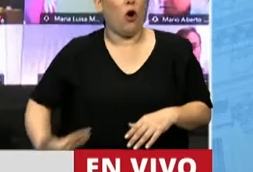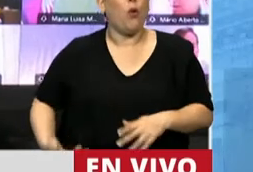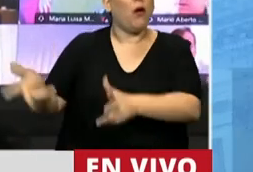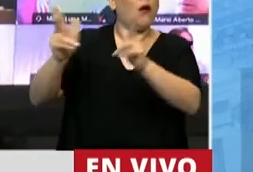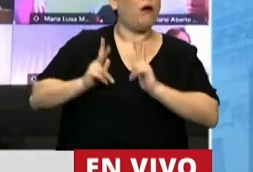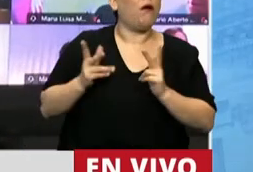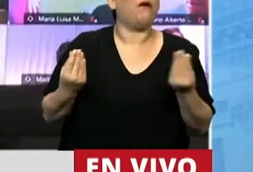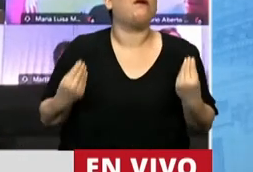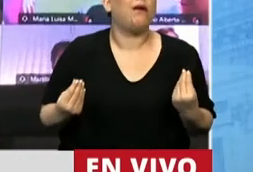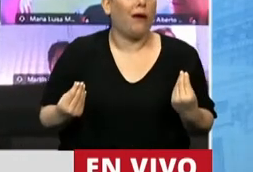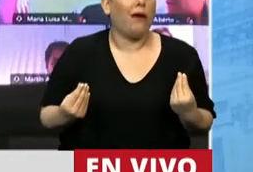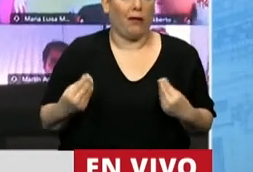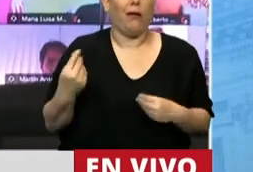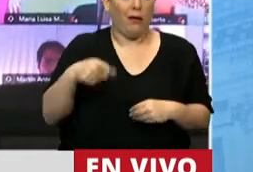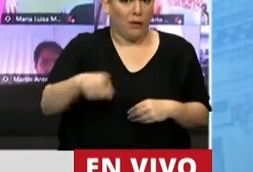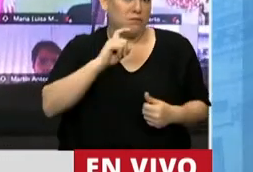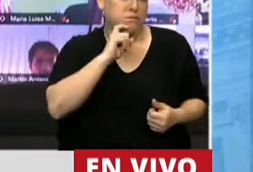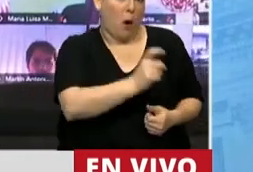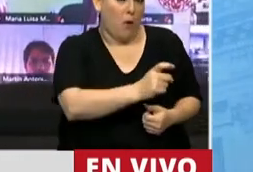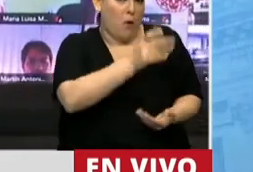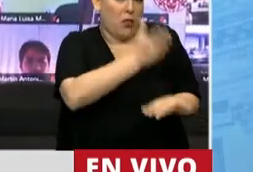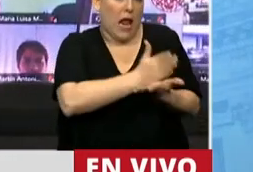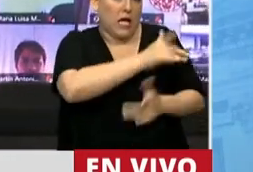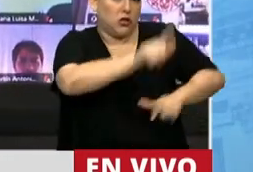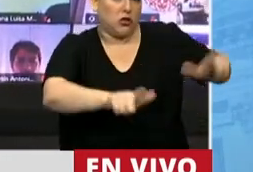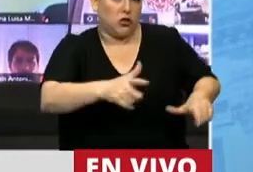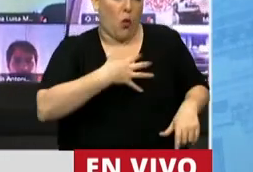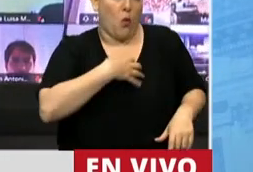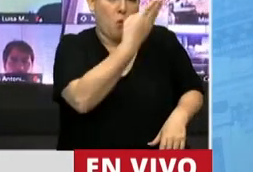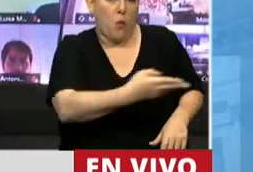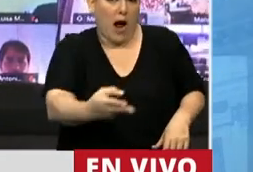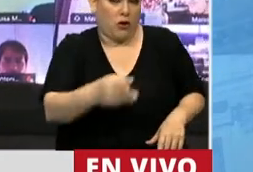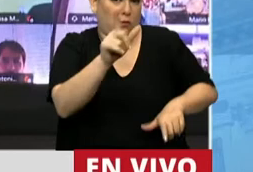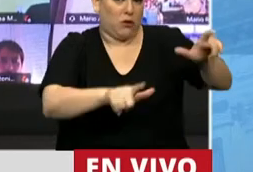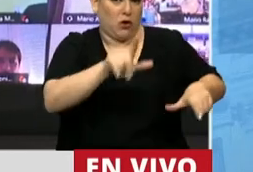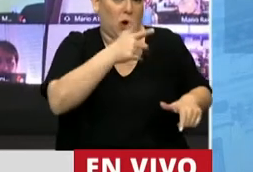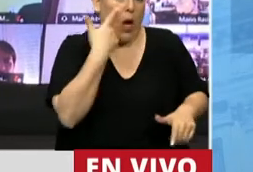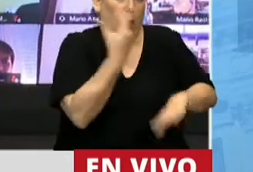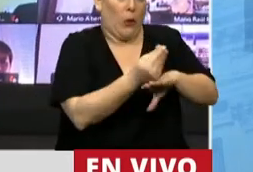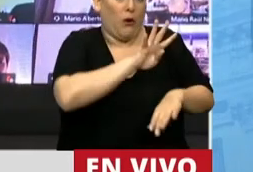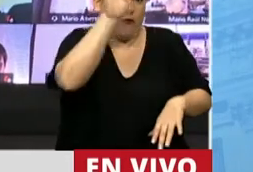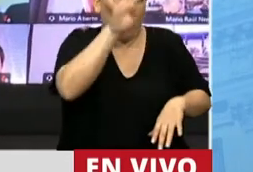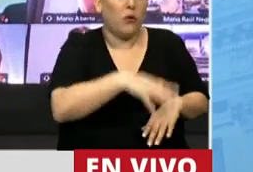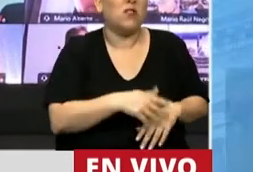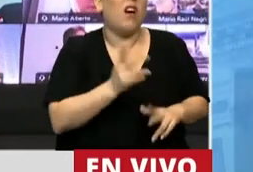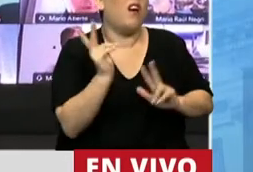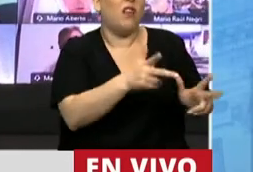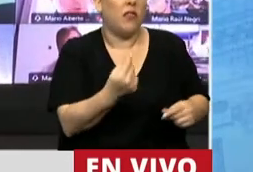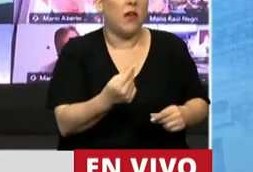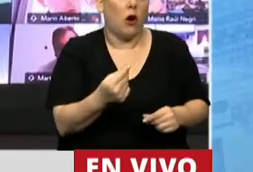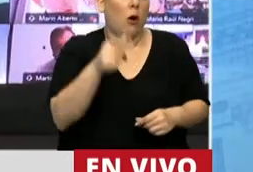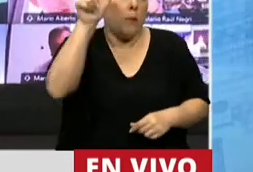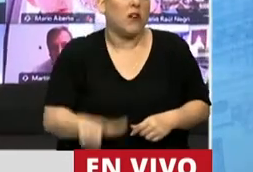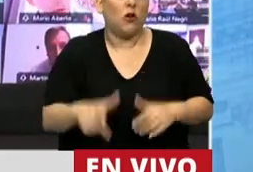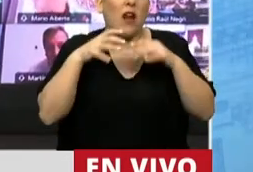presidente? Ante esta flagrante violación de los derechos humanos que se piden, miles de formoseños, la ausencia del secretario de Derechos Humanos,